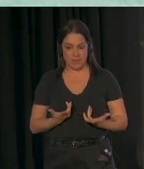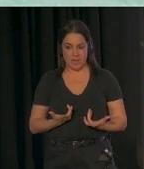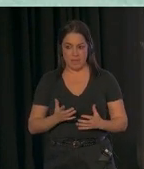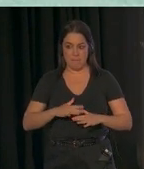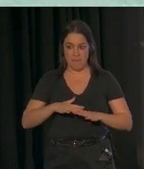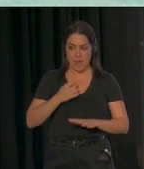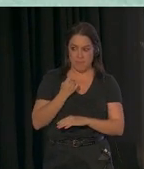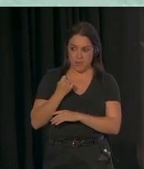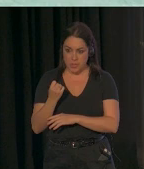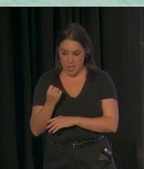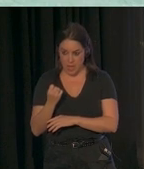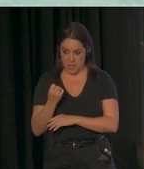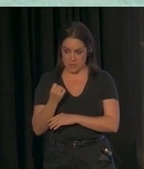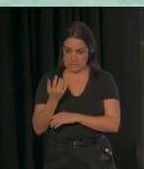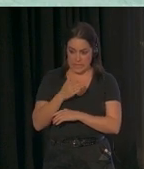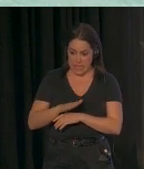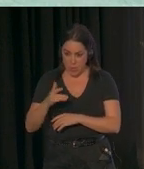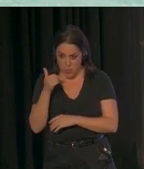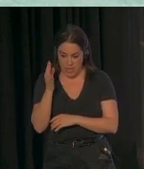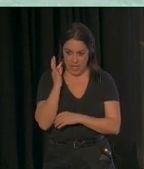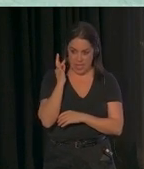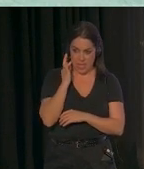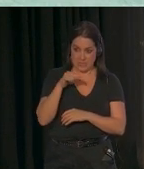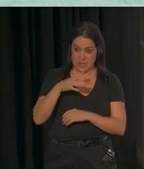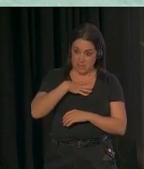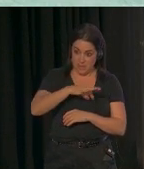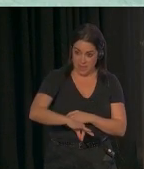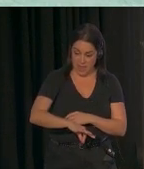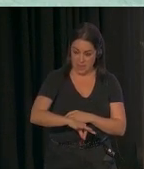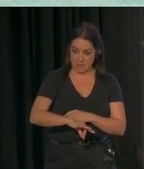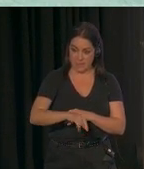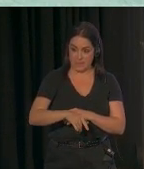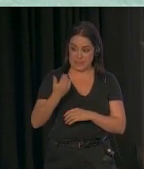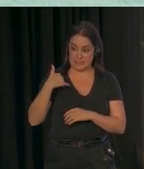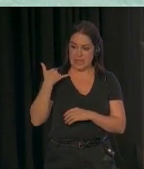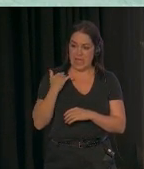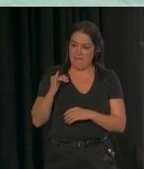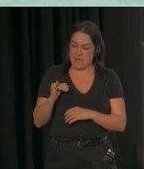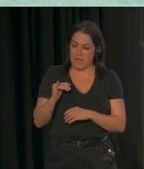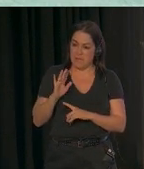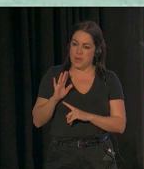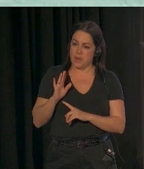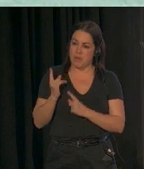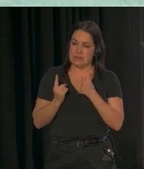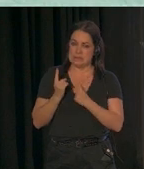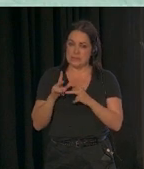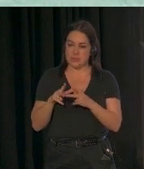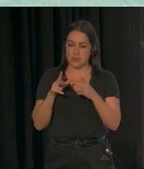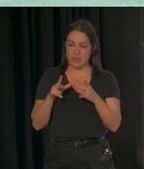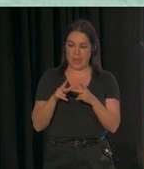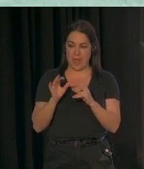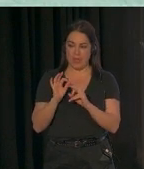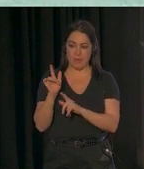apoyar a su hijo o a su hija. Una capacidad que en realidad siempre habían tenido, pero que a menudo la sociedad o las reacciones de otras